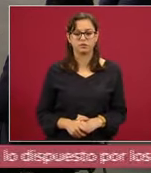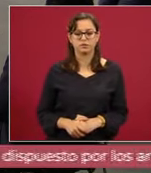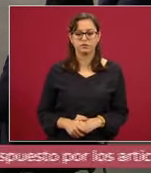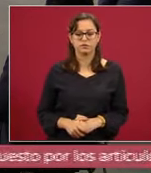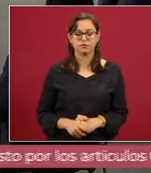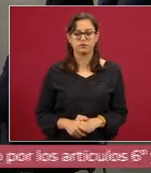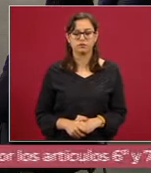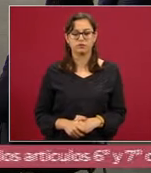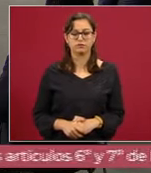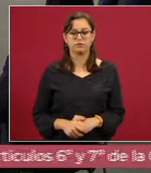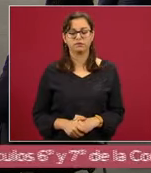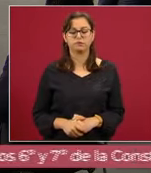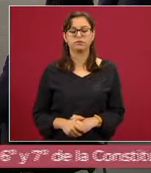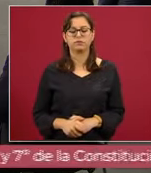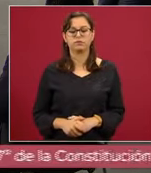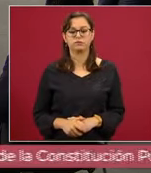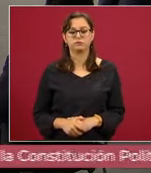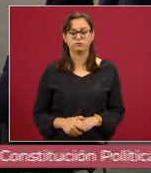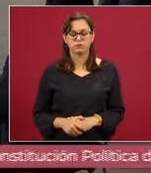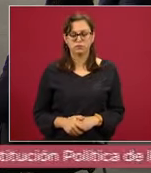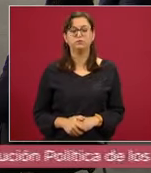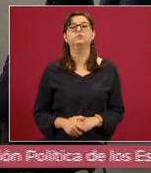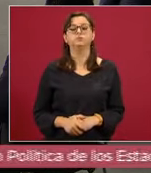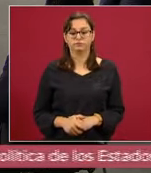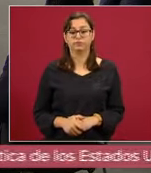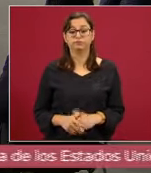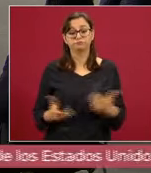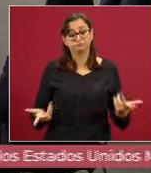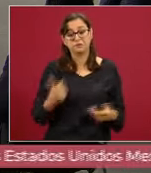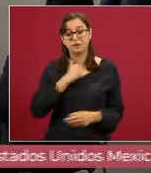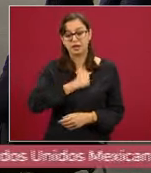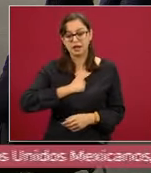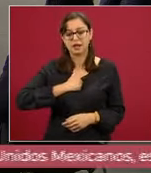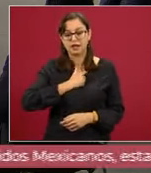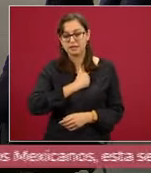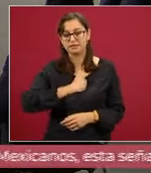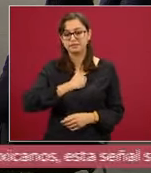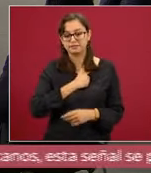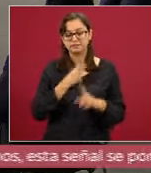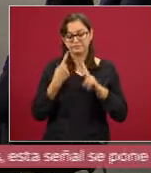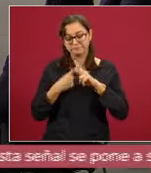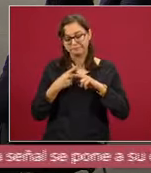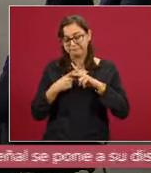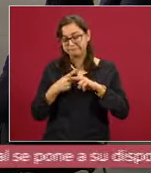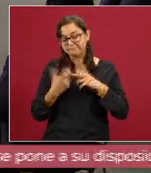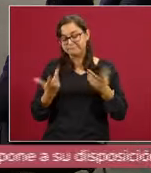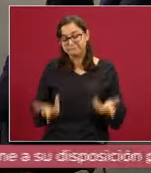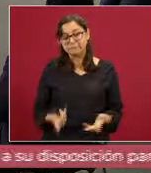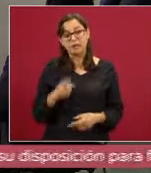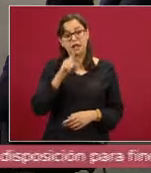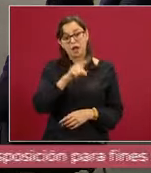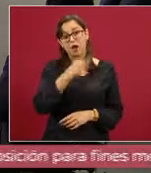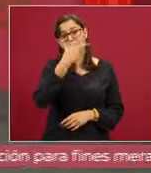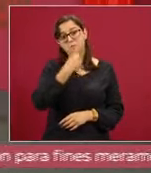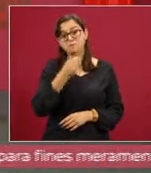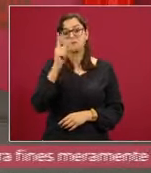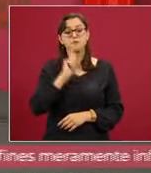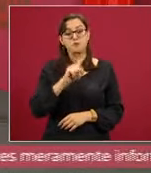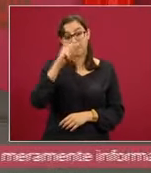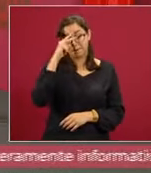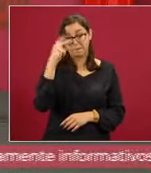Para actualizarle las cifras, desgraciadamente han fallecido mexicanos, mexicanos,